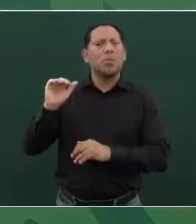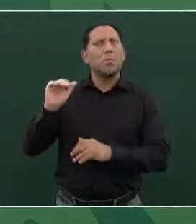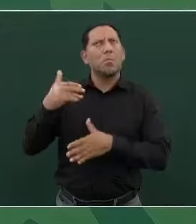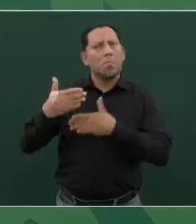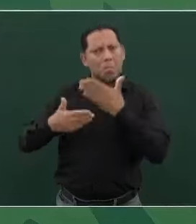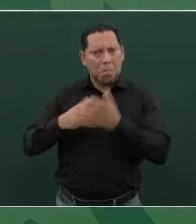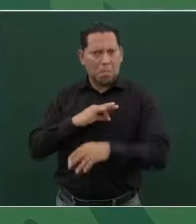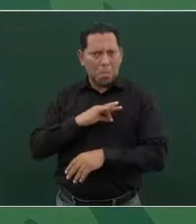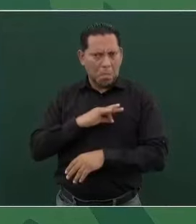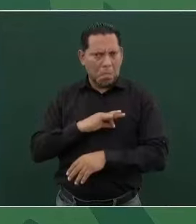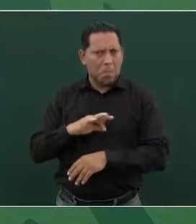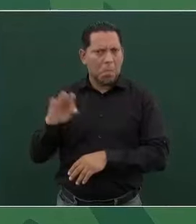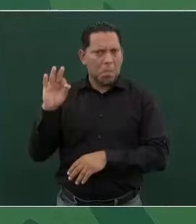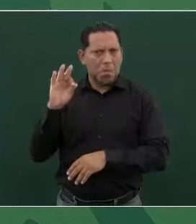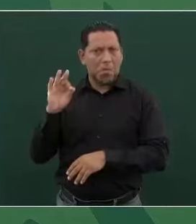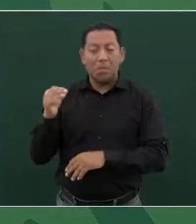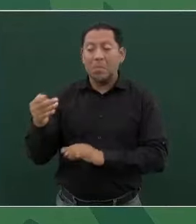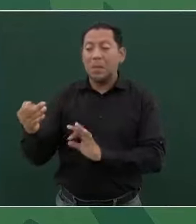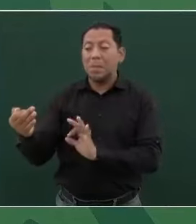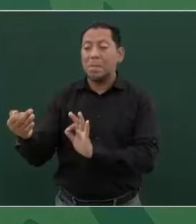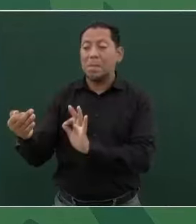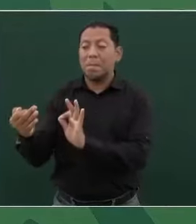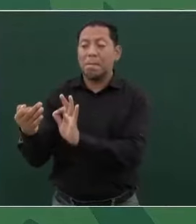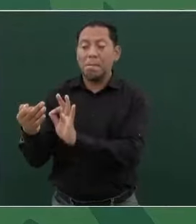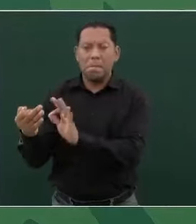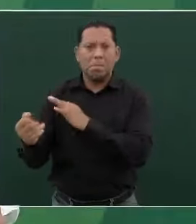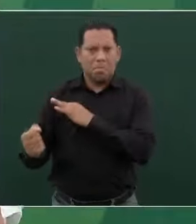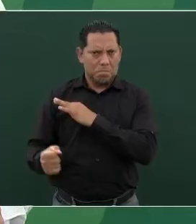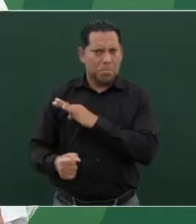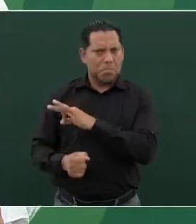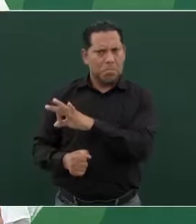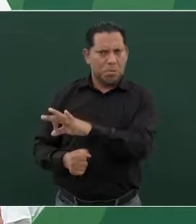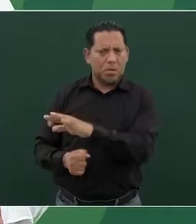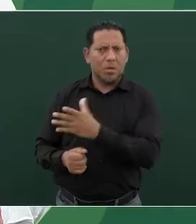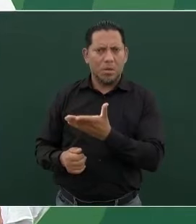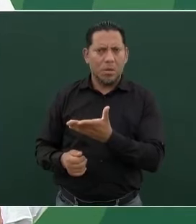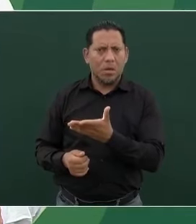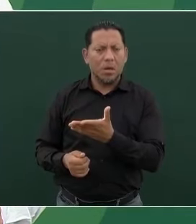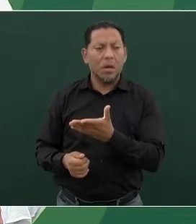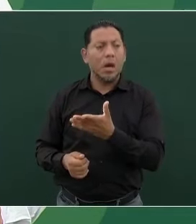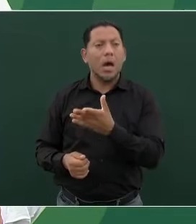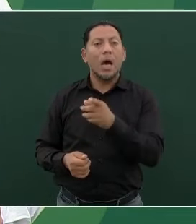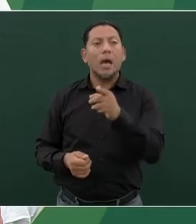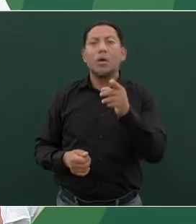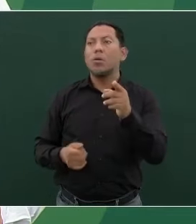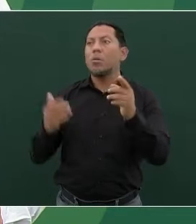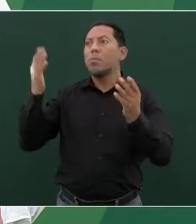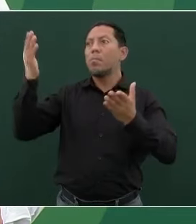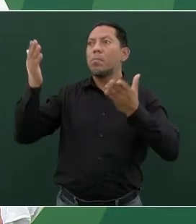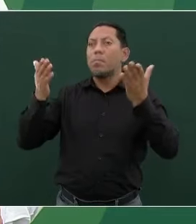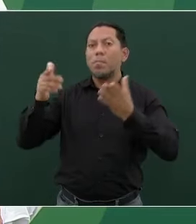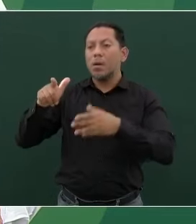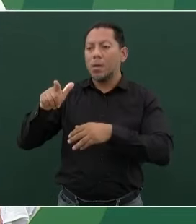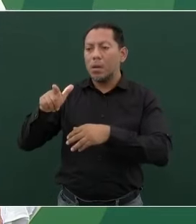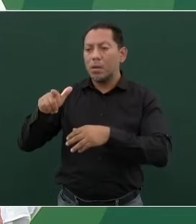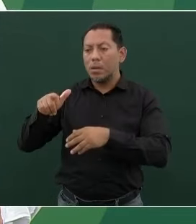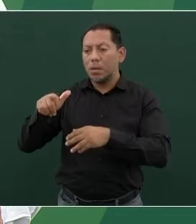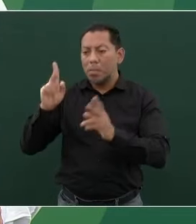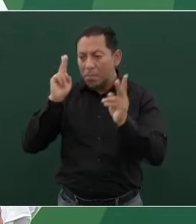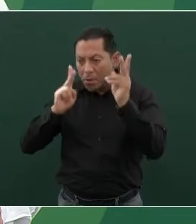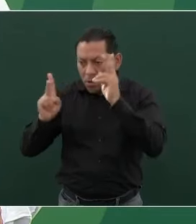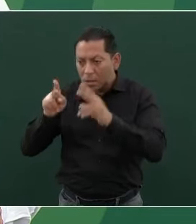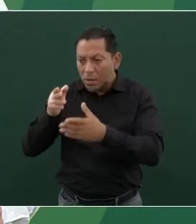acercar más a quienes visitan Guatemala Guatemala y